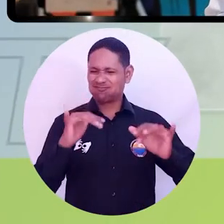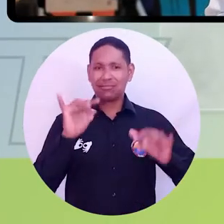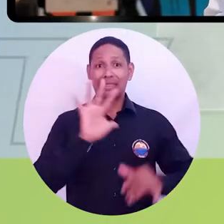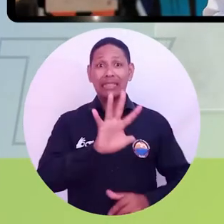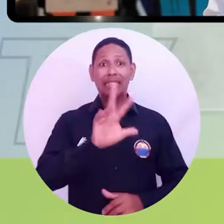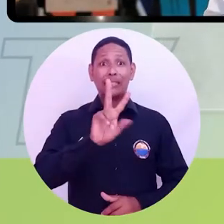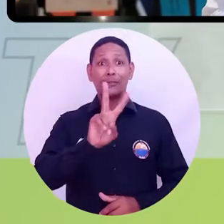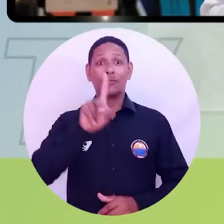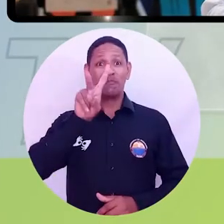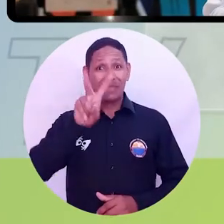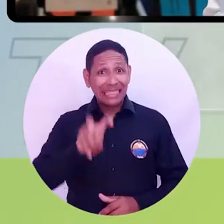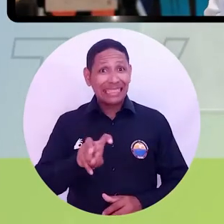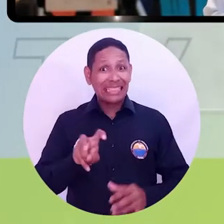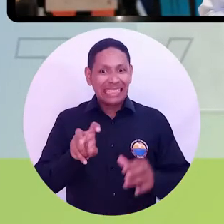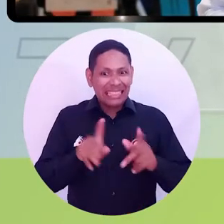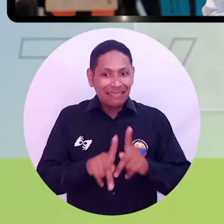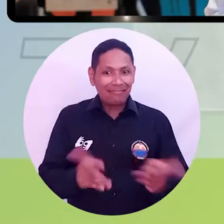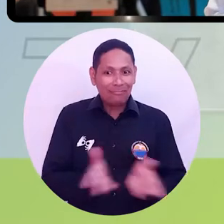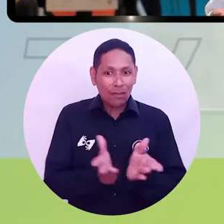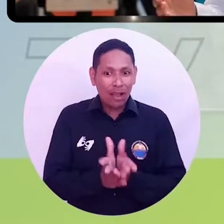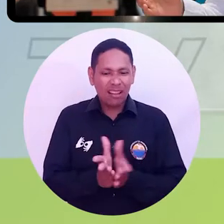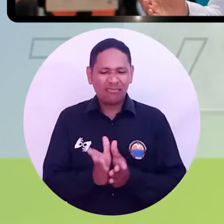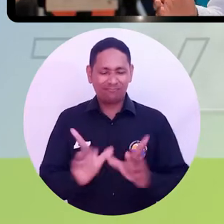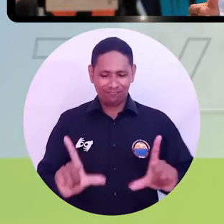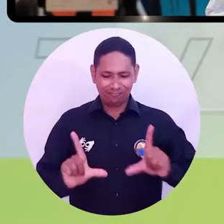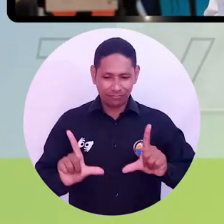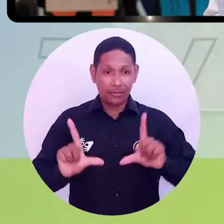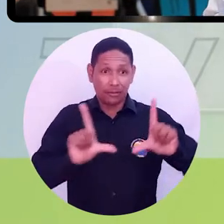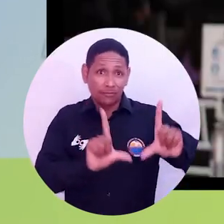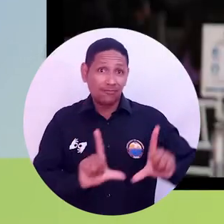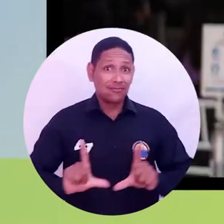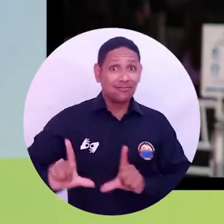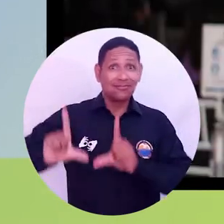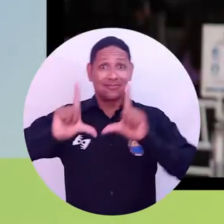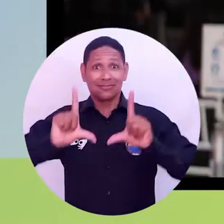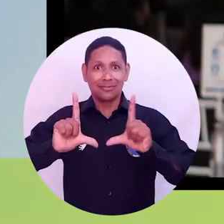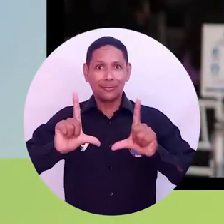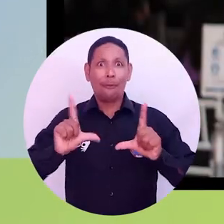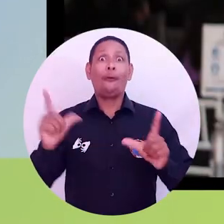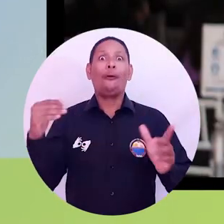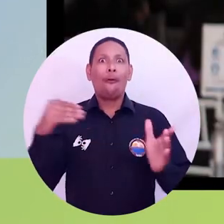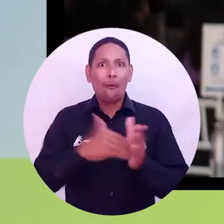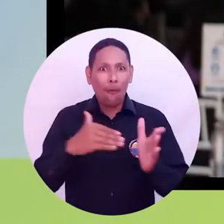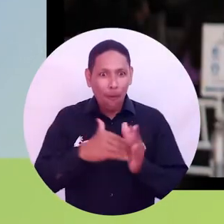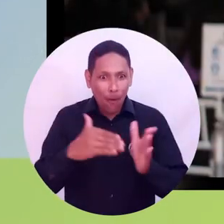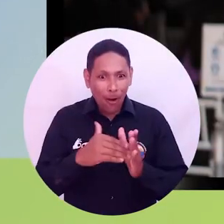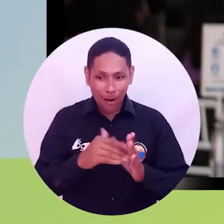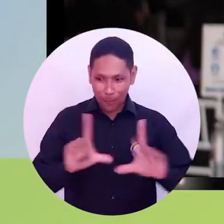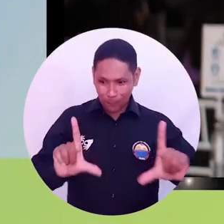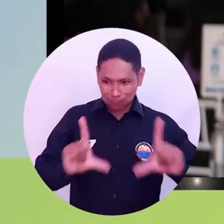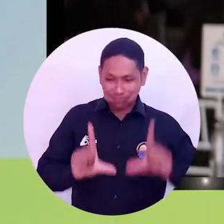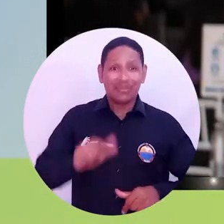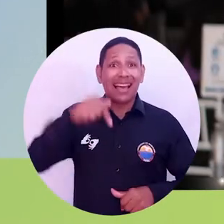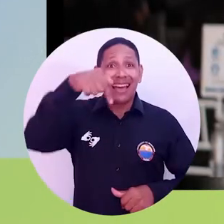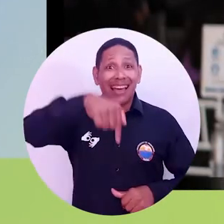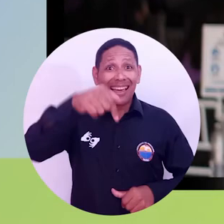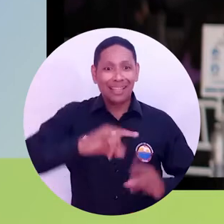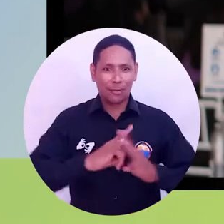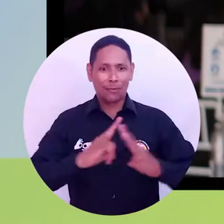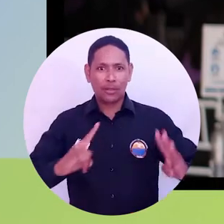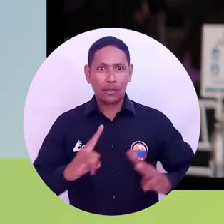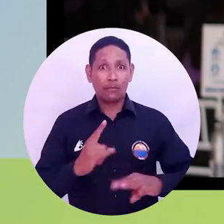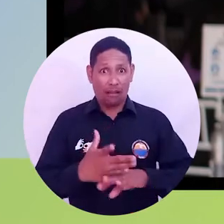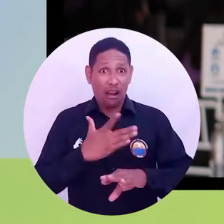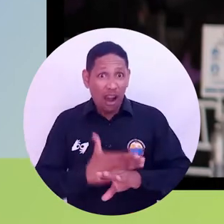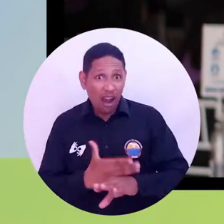presencial de 527 ciudadanos entre pregrado y posgrado. Para poder cumplir el sueño de volver a tener a los graduados en nuestras